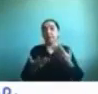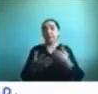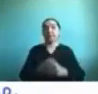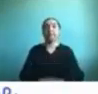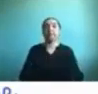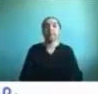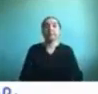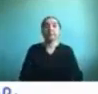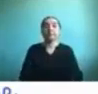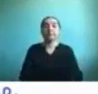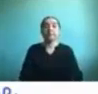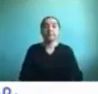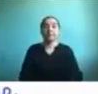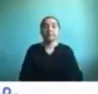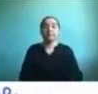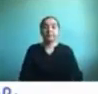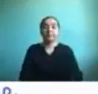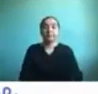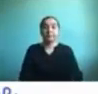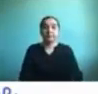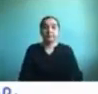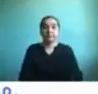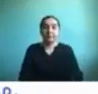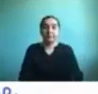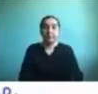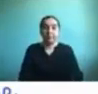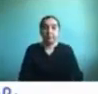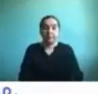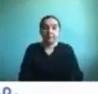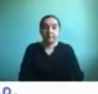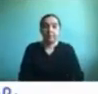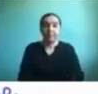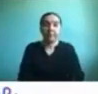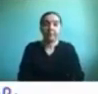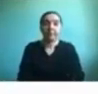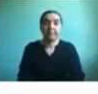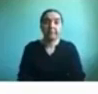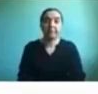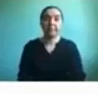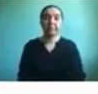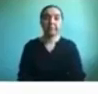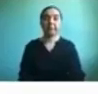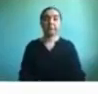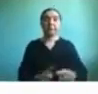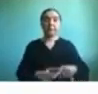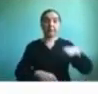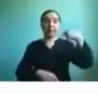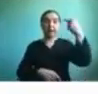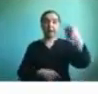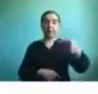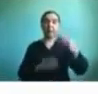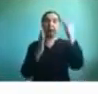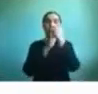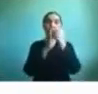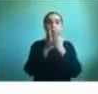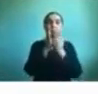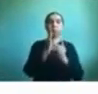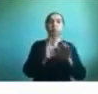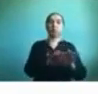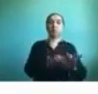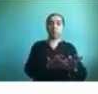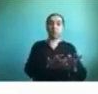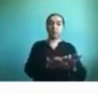así es entonces bueno ahora pasamos a las software y aplicaciones